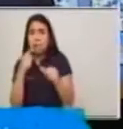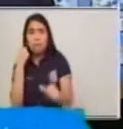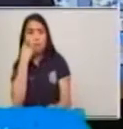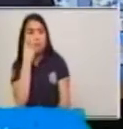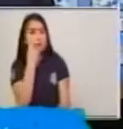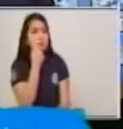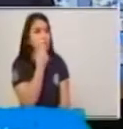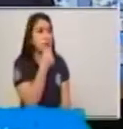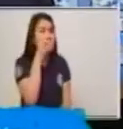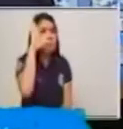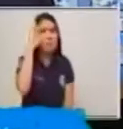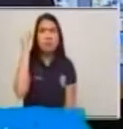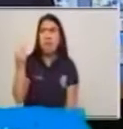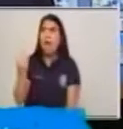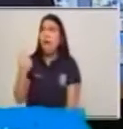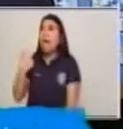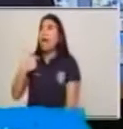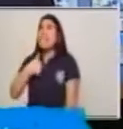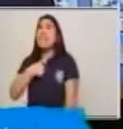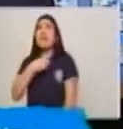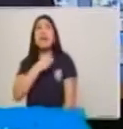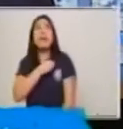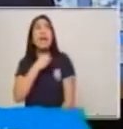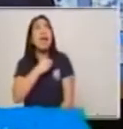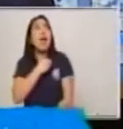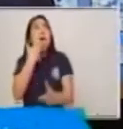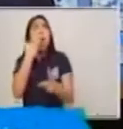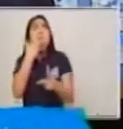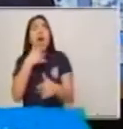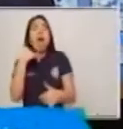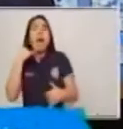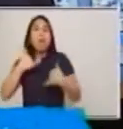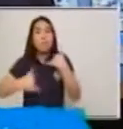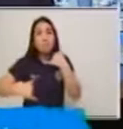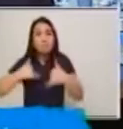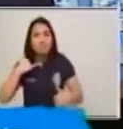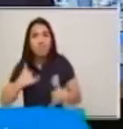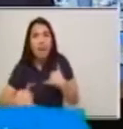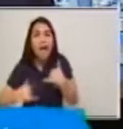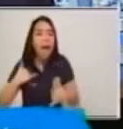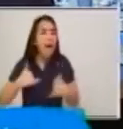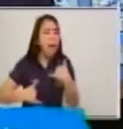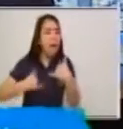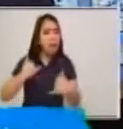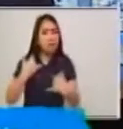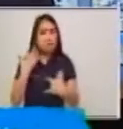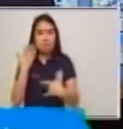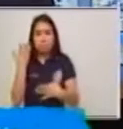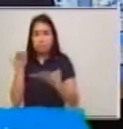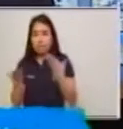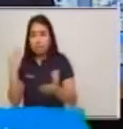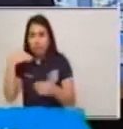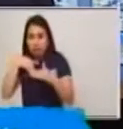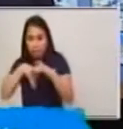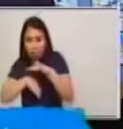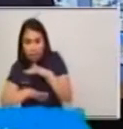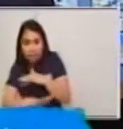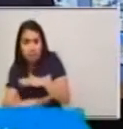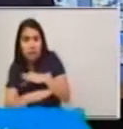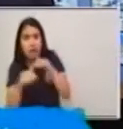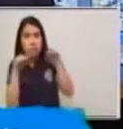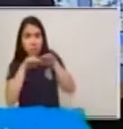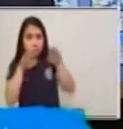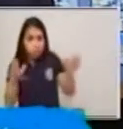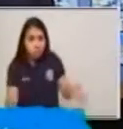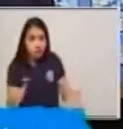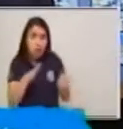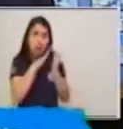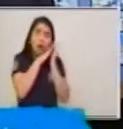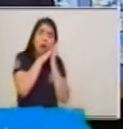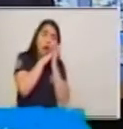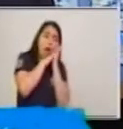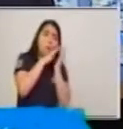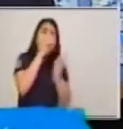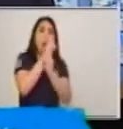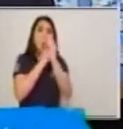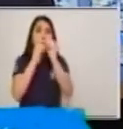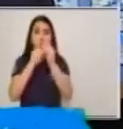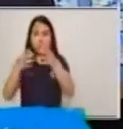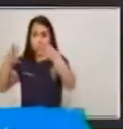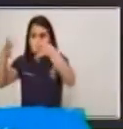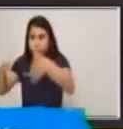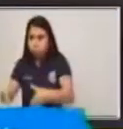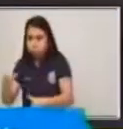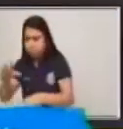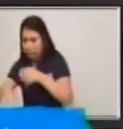él quería jugar. Buscaba debajo de la cama, buscaba en su bote de juguetes, pero no la